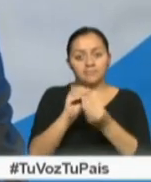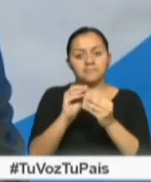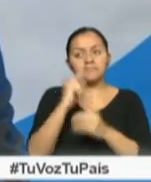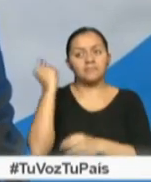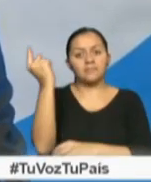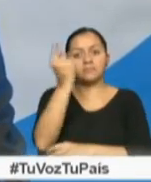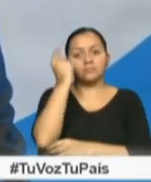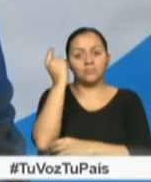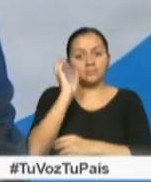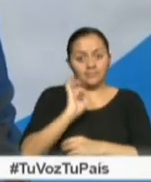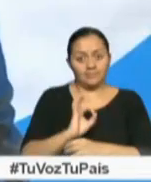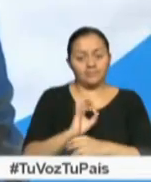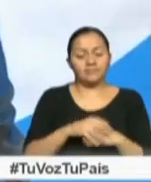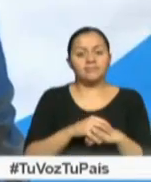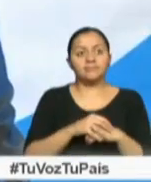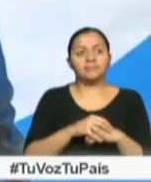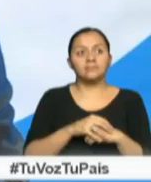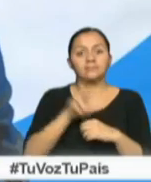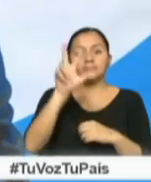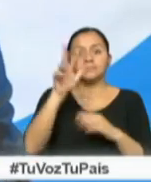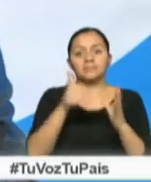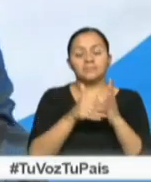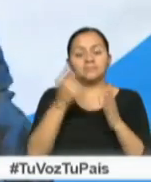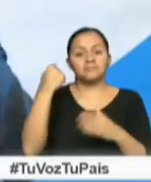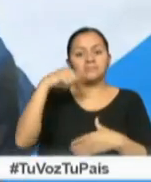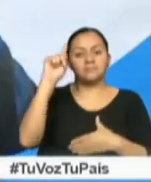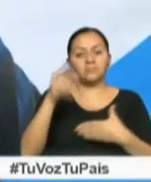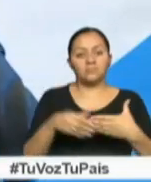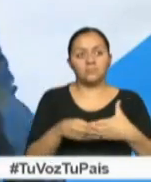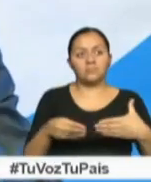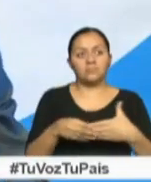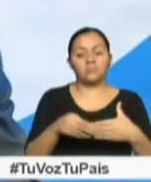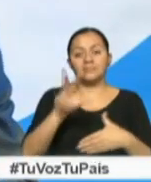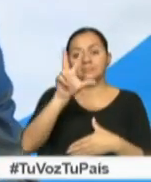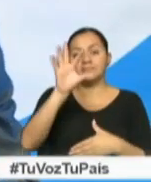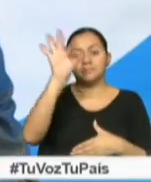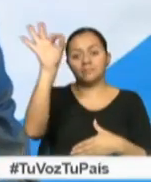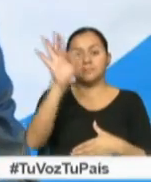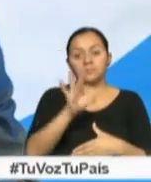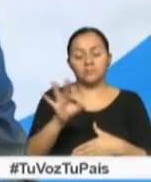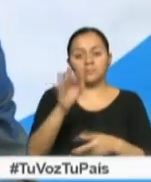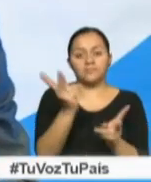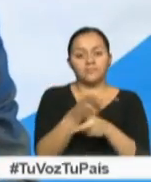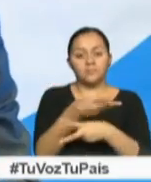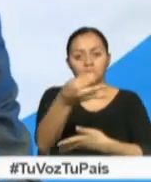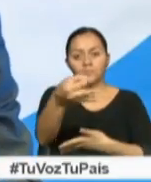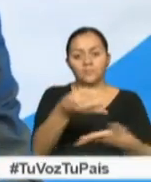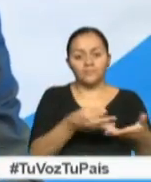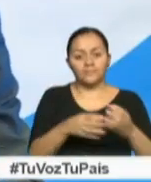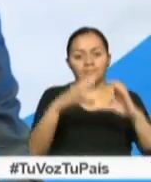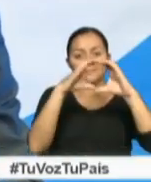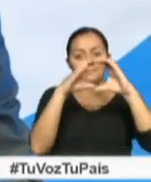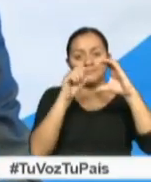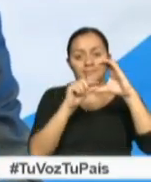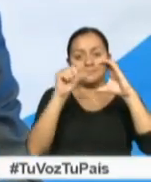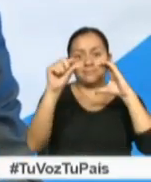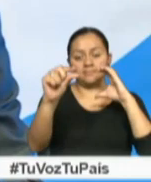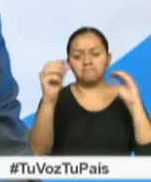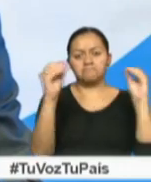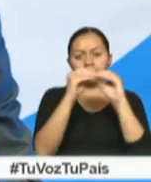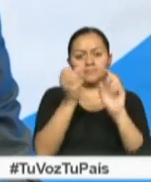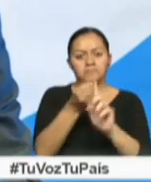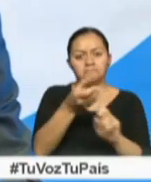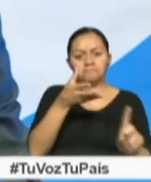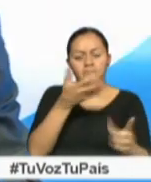escala nacional con 3 mil millones de dólares el 3% de nuestro producto interno bruto de gran